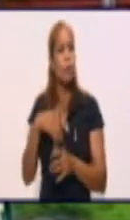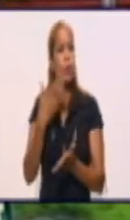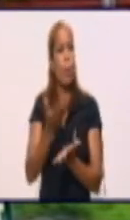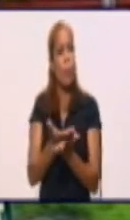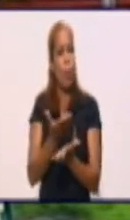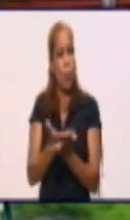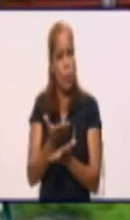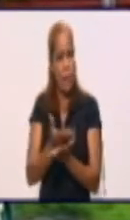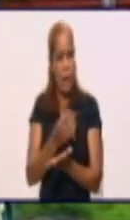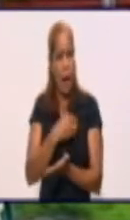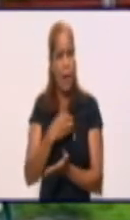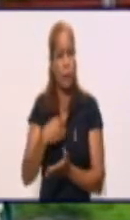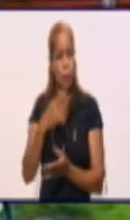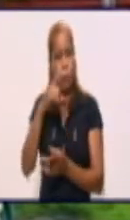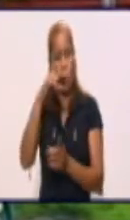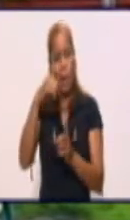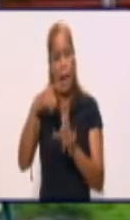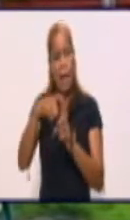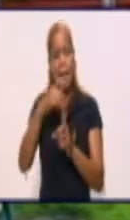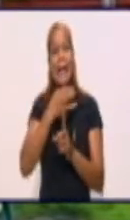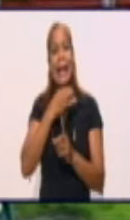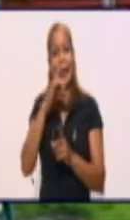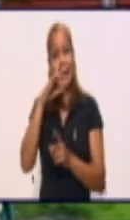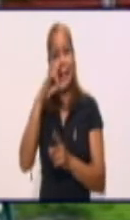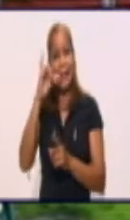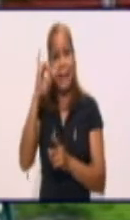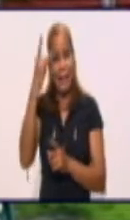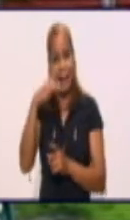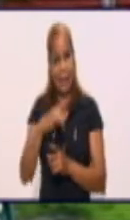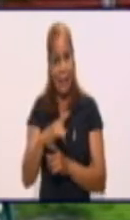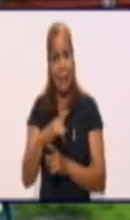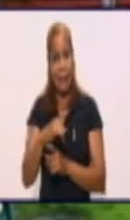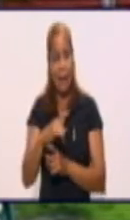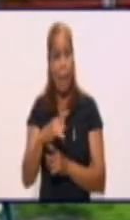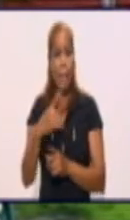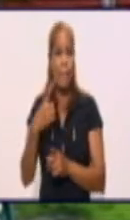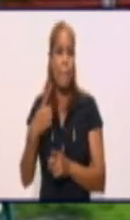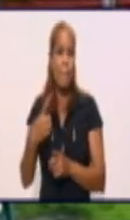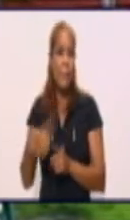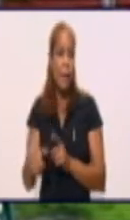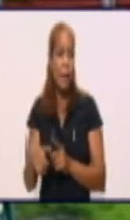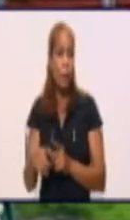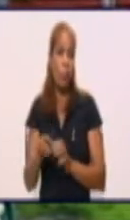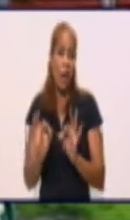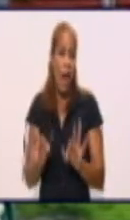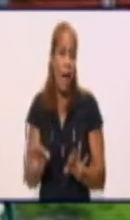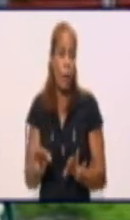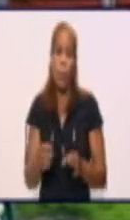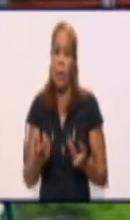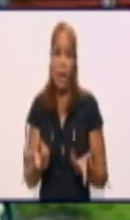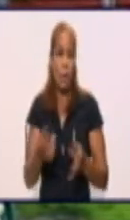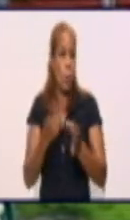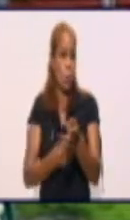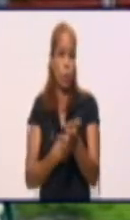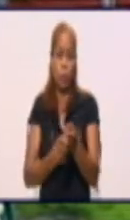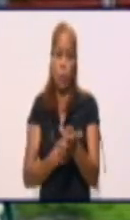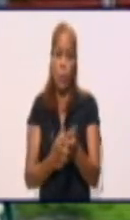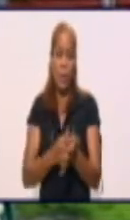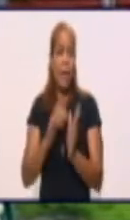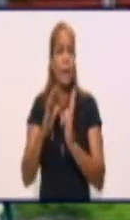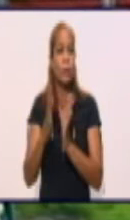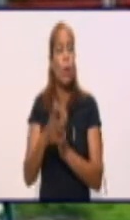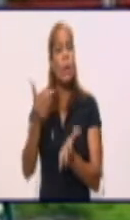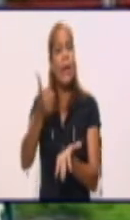debe ser directamente proporcional la movilidad en la zona urbana a la movilidad en la zona